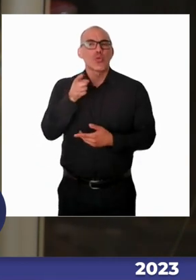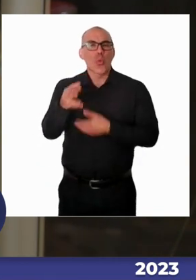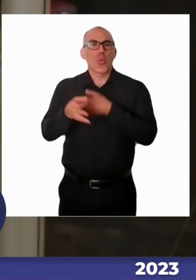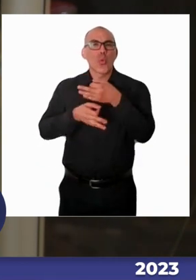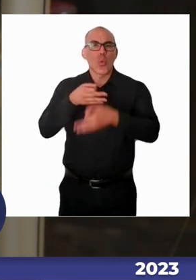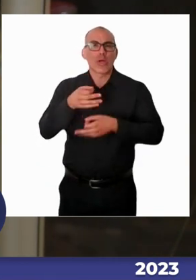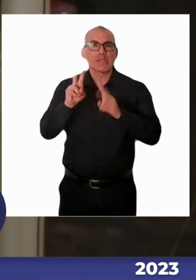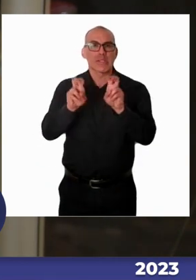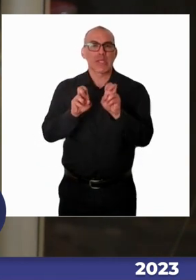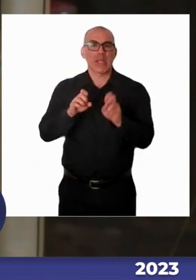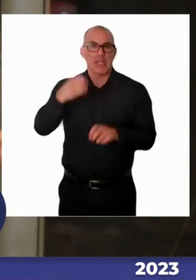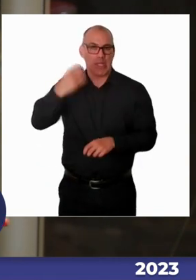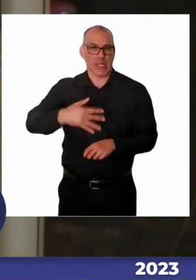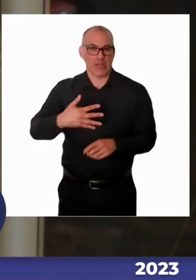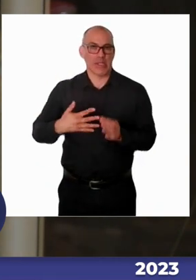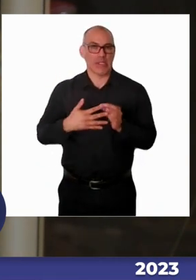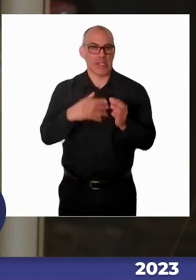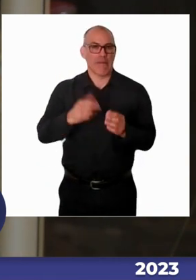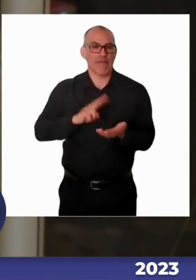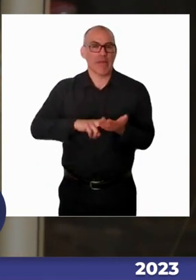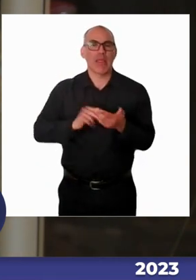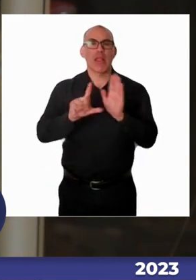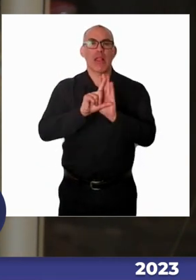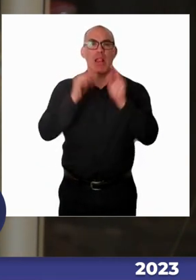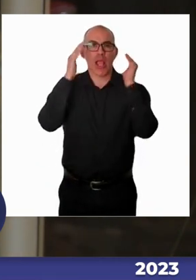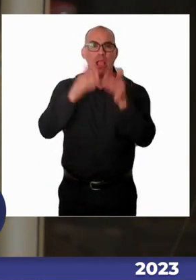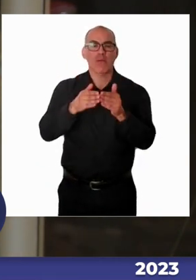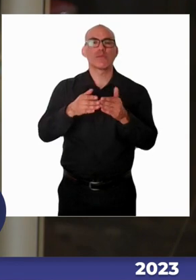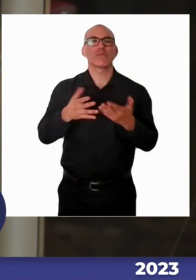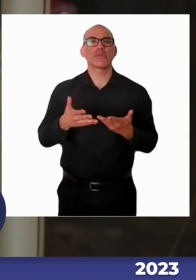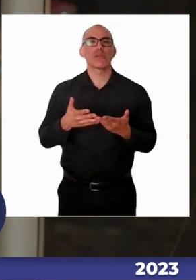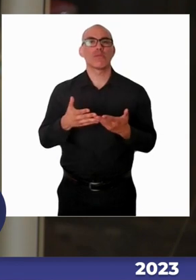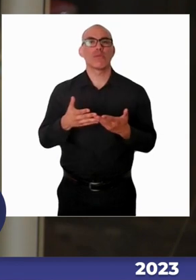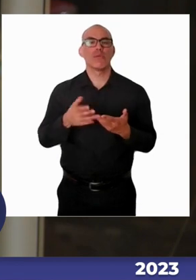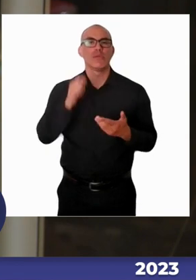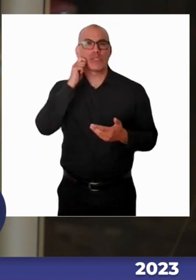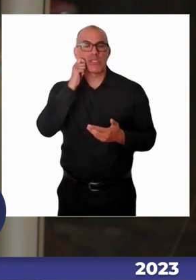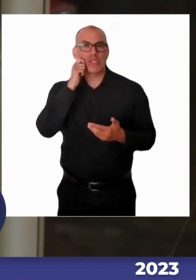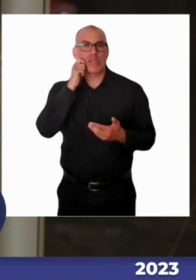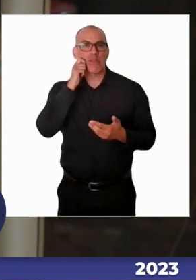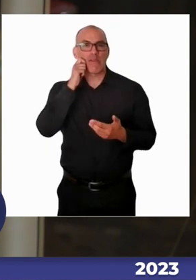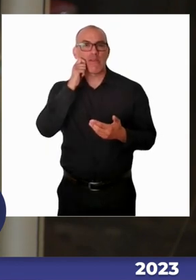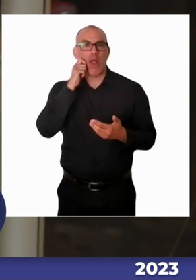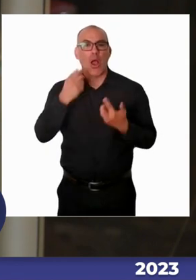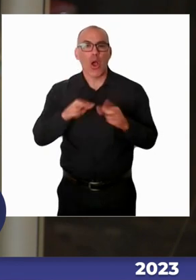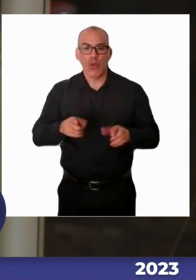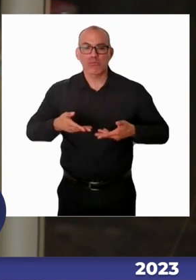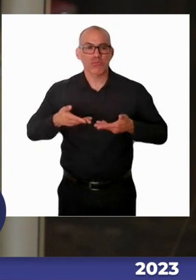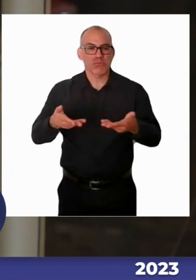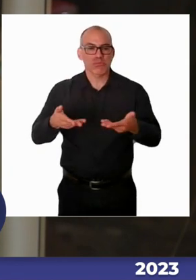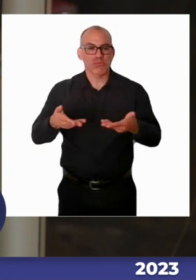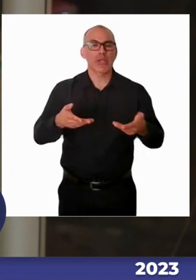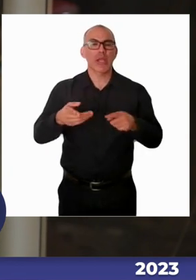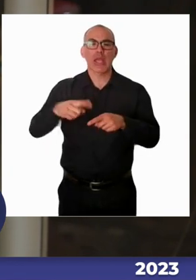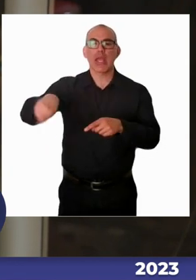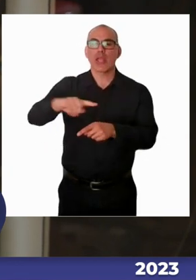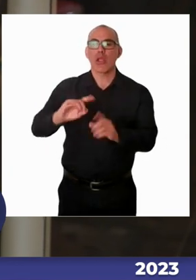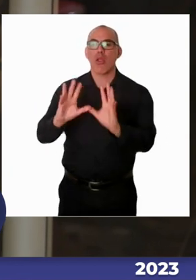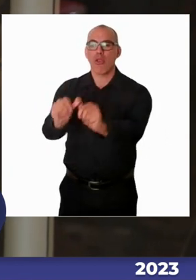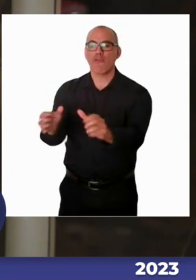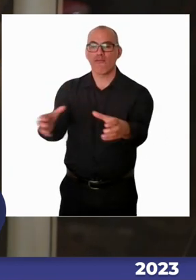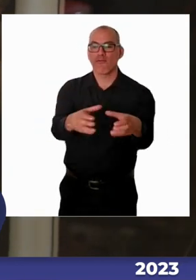Y quizás me gustaría que Carolina Rodríguez, que viene en representación del ministerio,